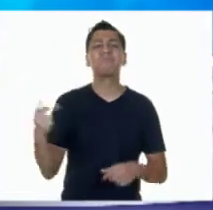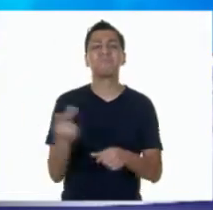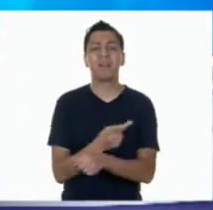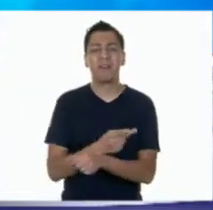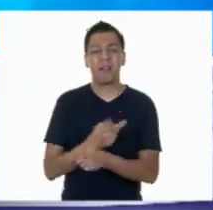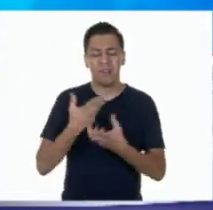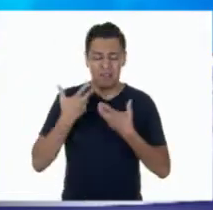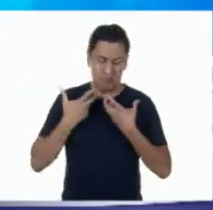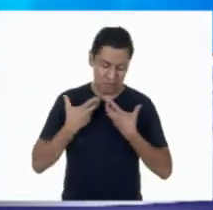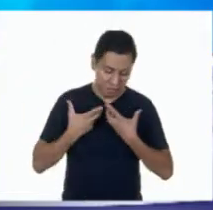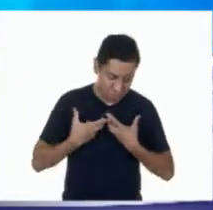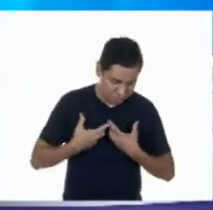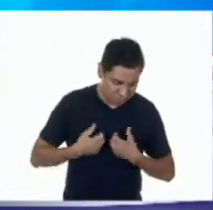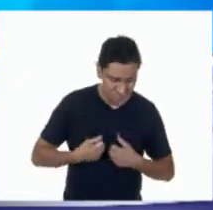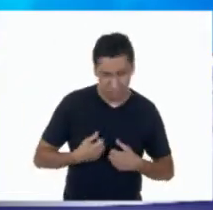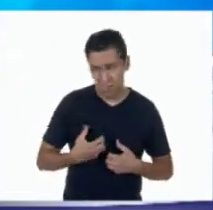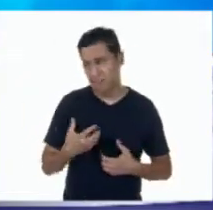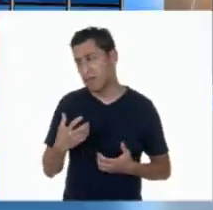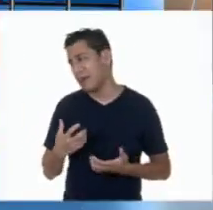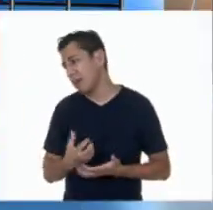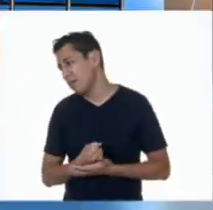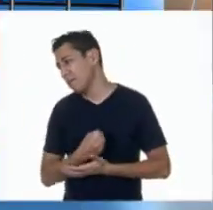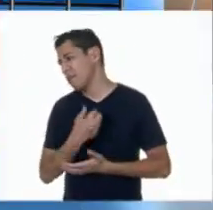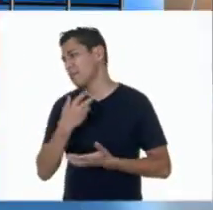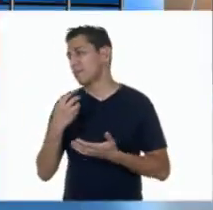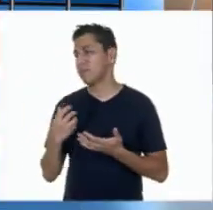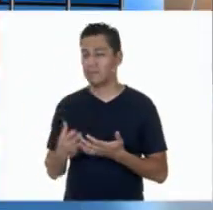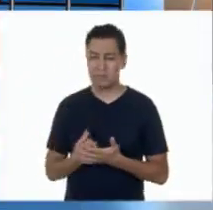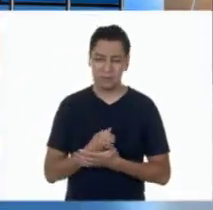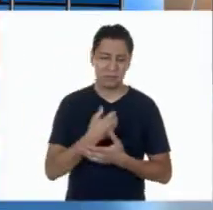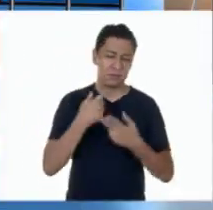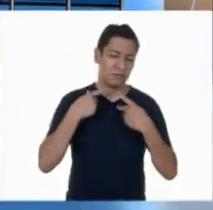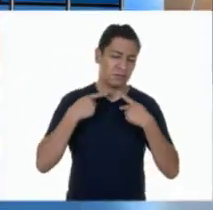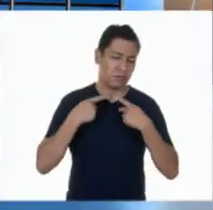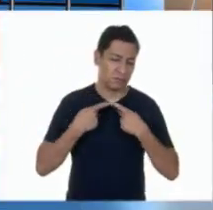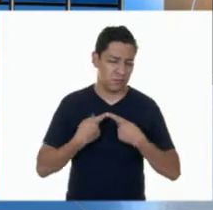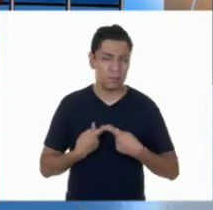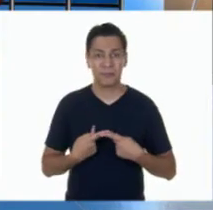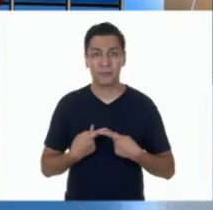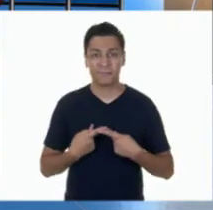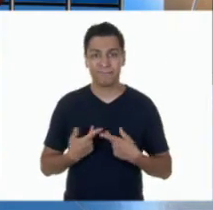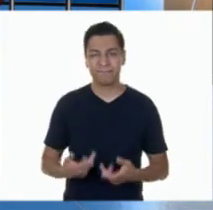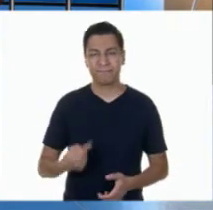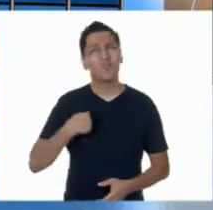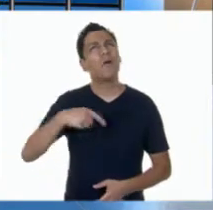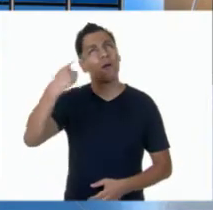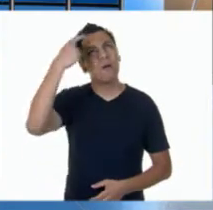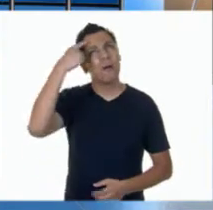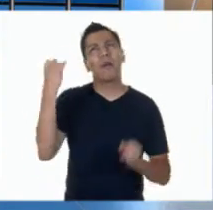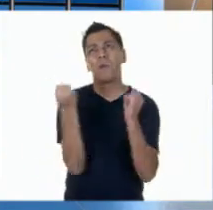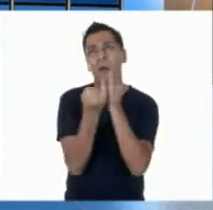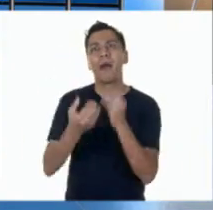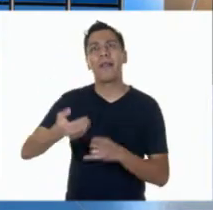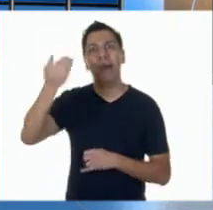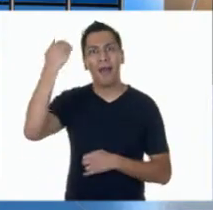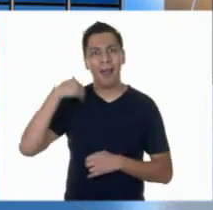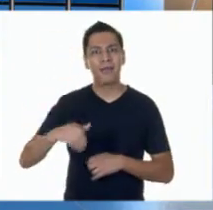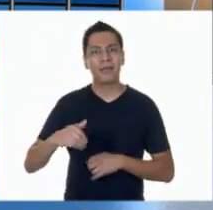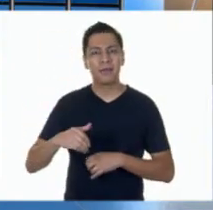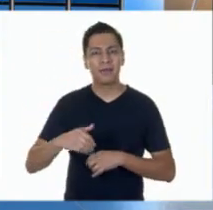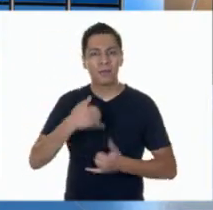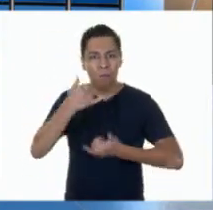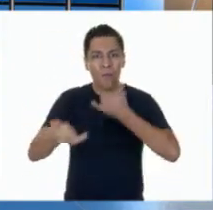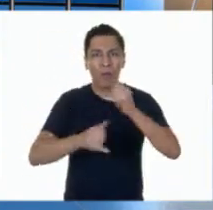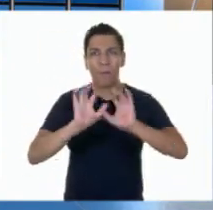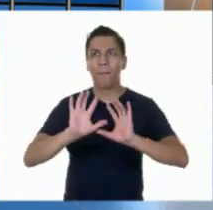desaliento o quizá de pesadumbre. Recuerdo una ocasión en la que me tocó perder un partido de voleibol, por